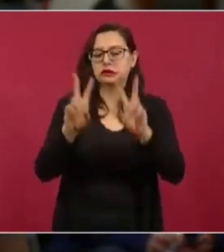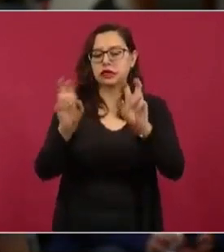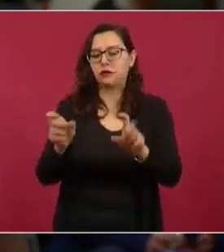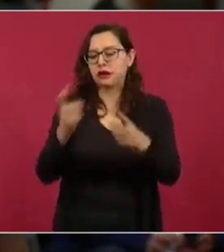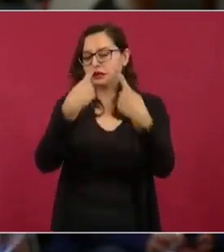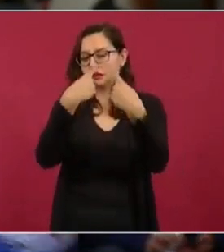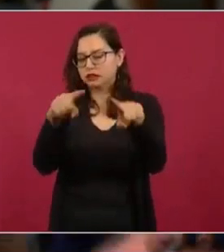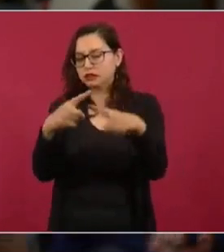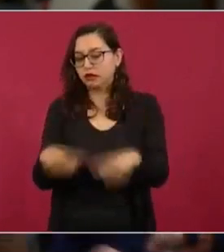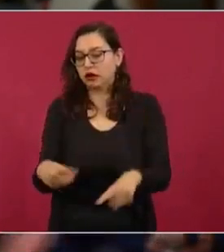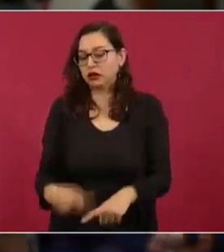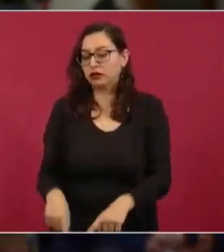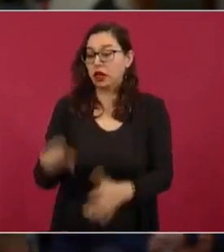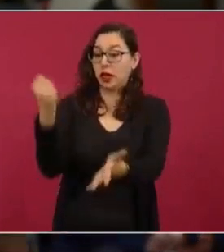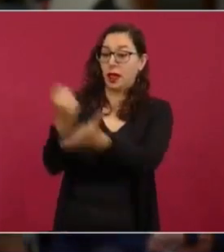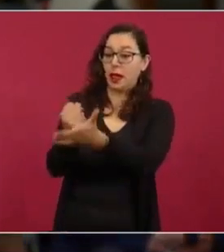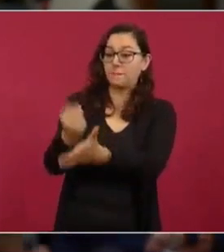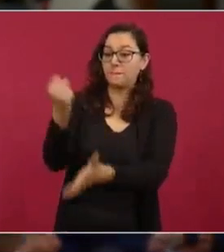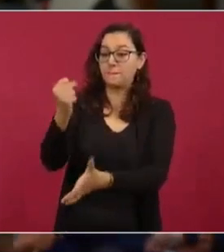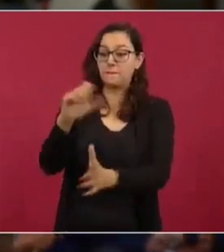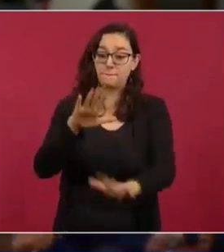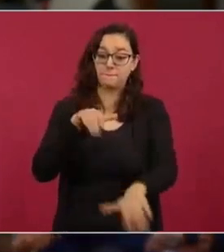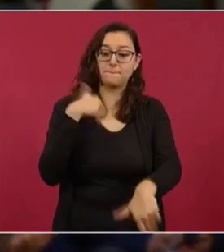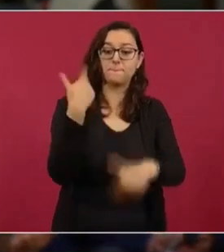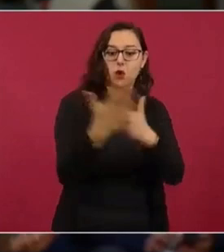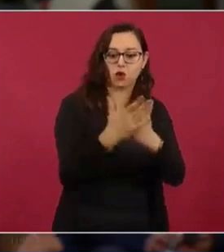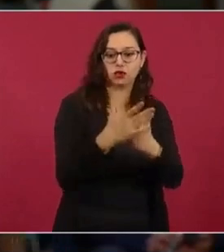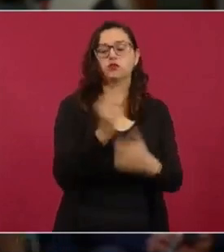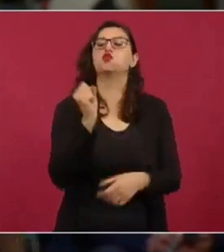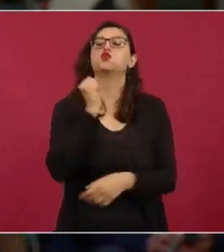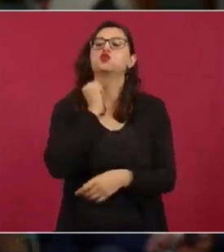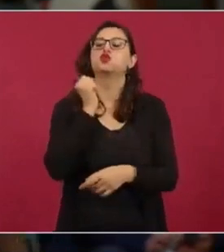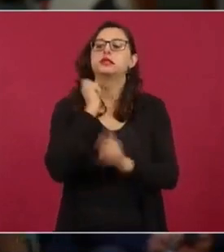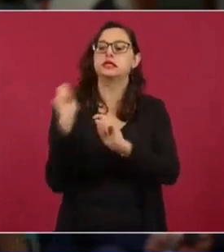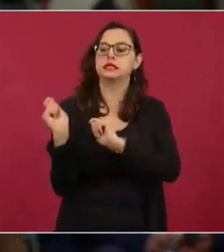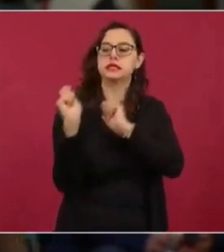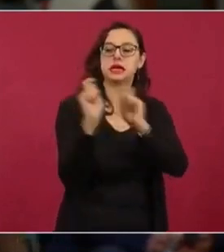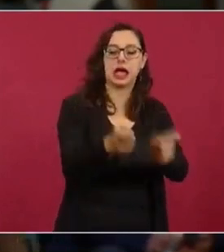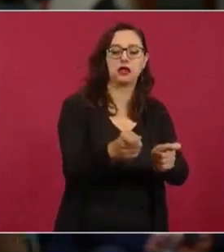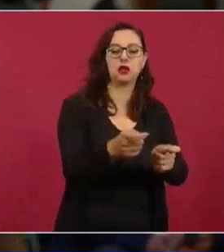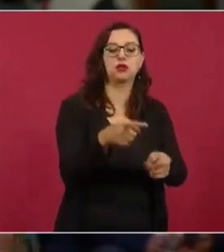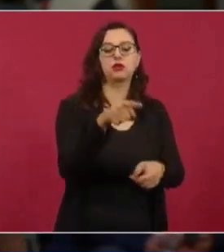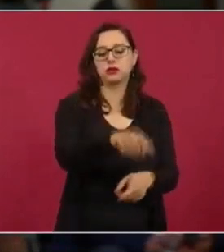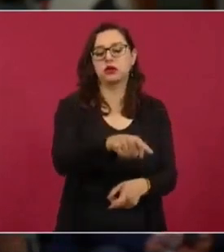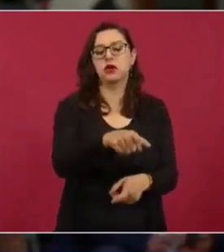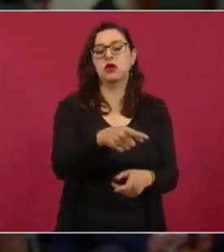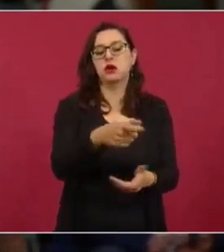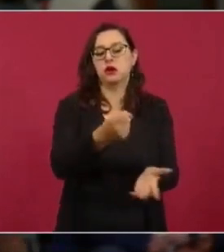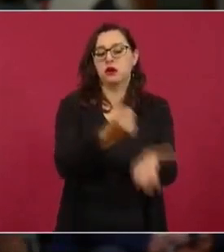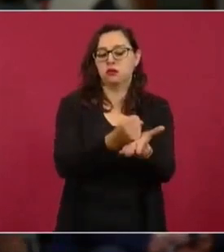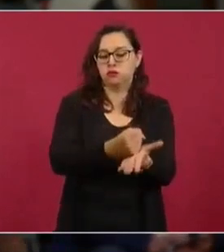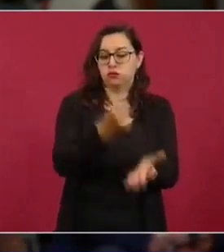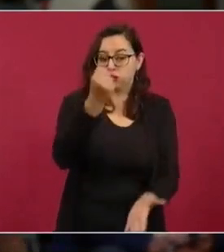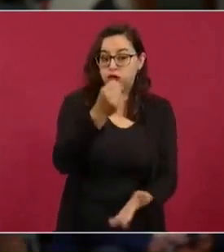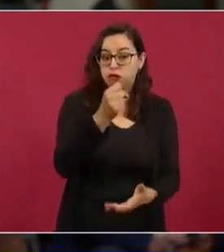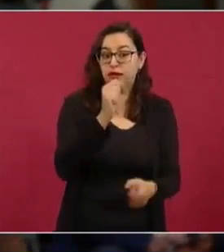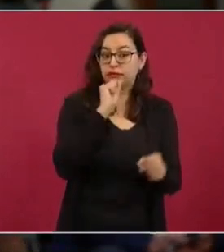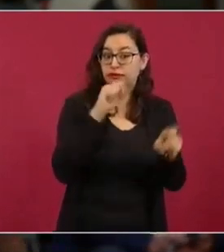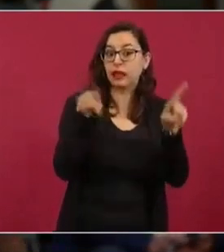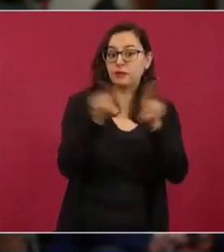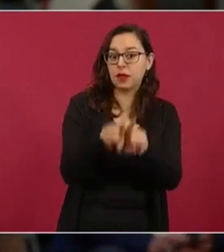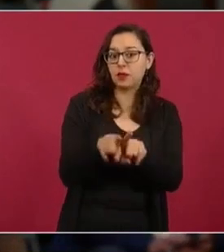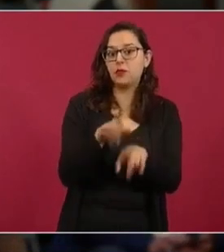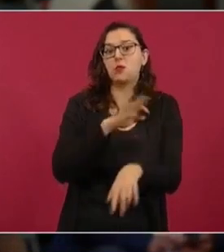aprobarse podría la consulta de revocación de mandato tener mayor difusión. Algunos